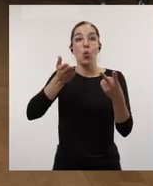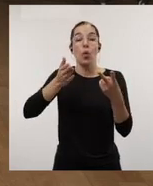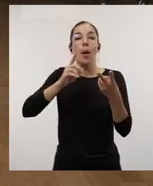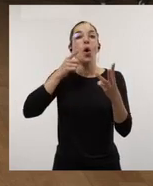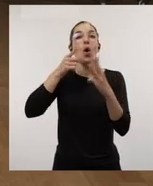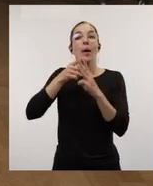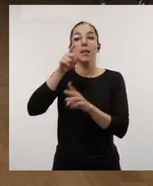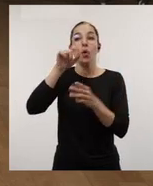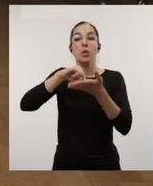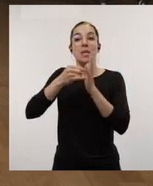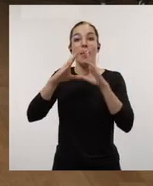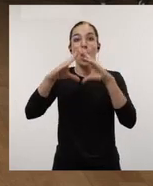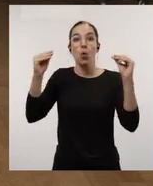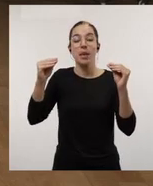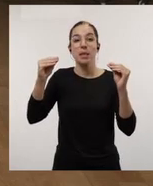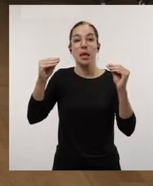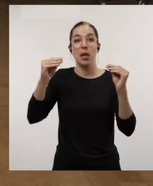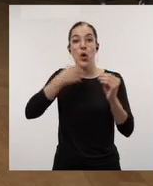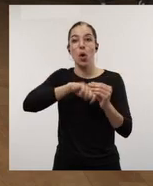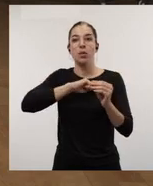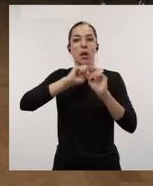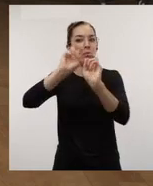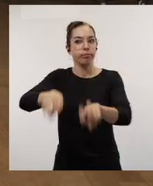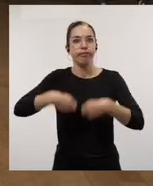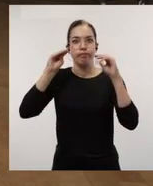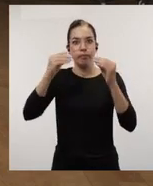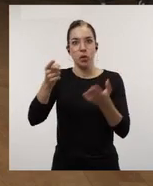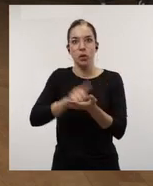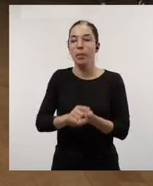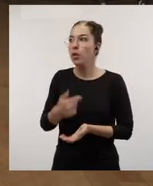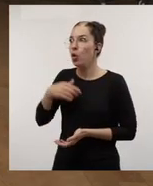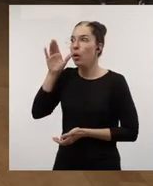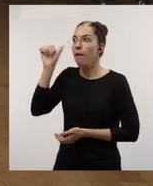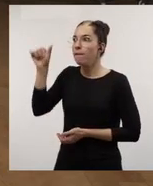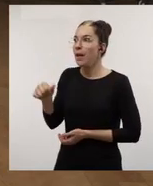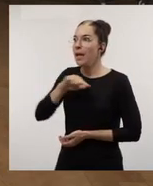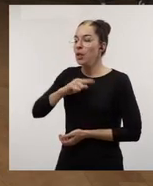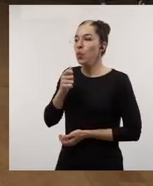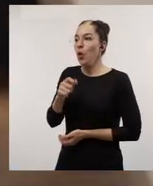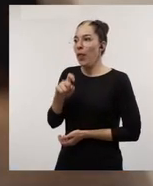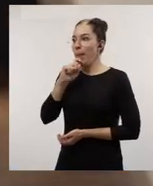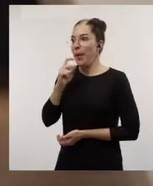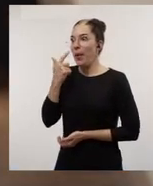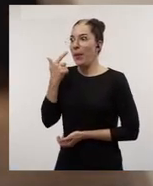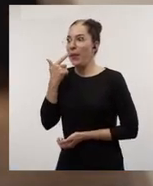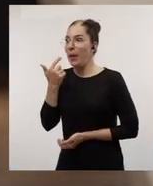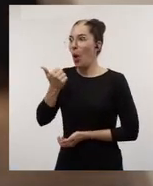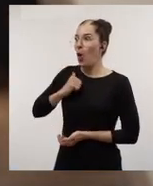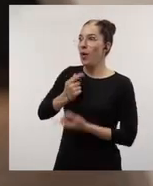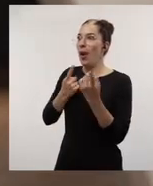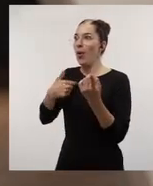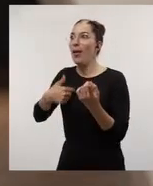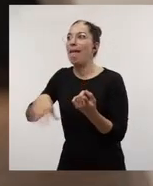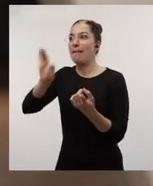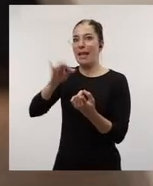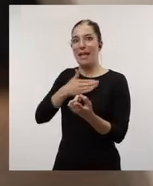recualificación del sistema universitario español. Te escucho visitación y no puedo evitar sentir un poco de envidia de poder optar alguna de las